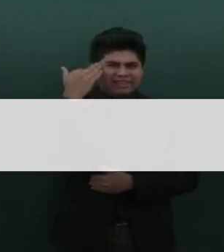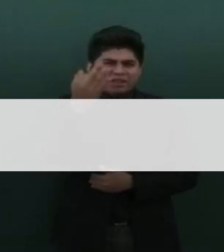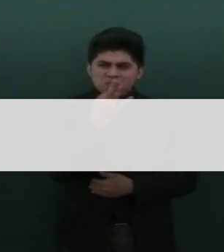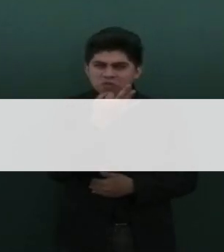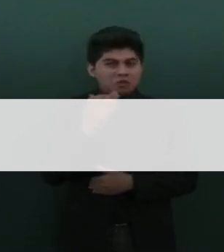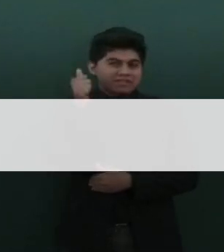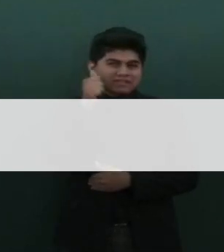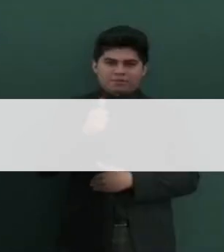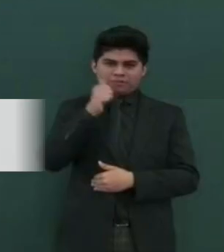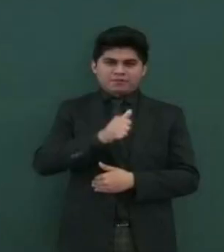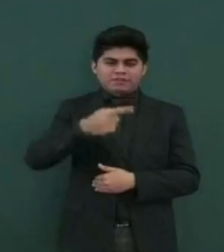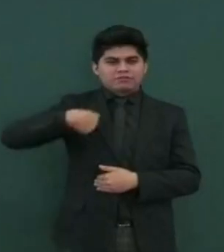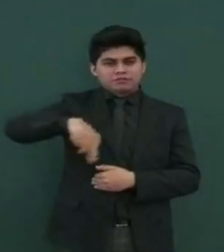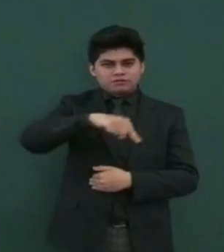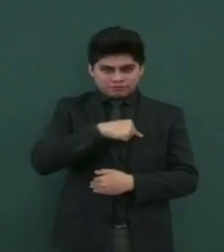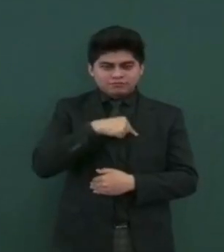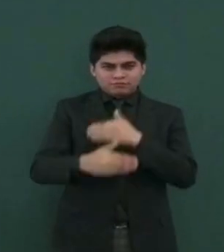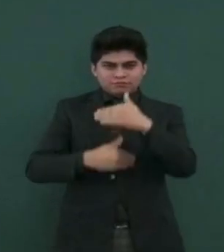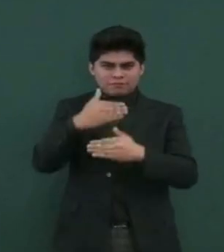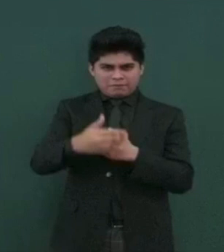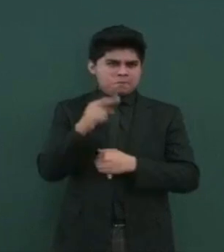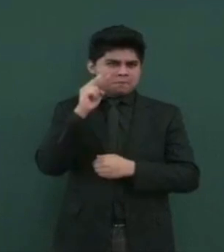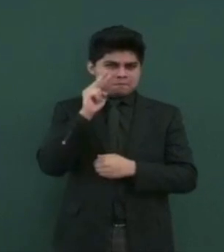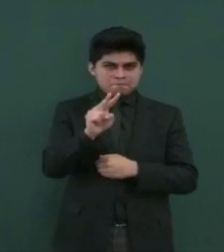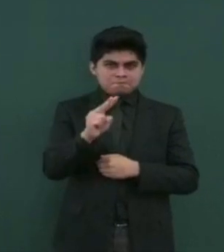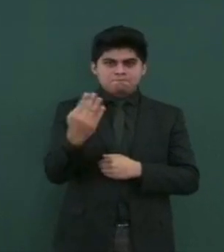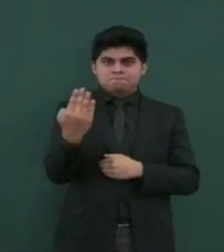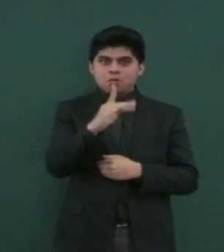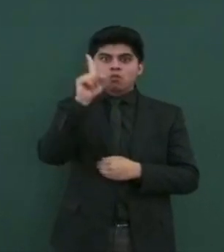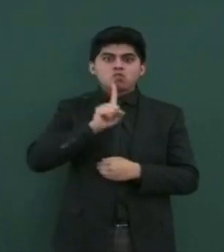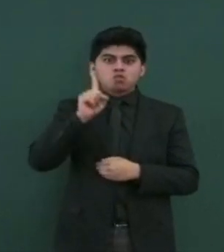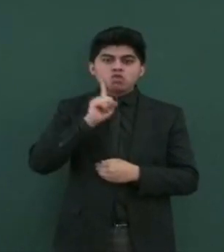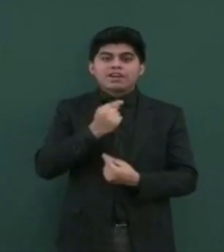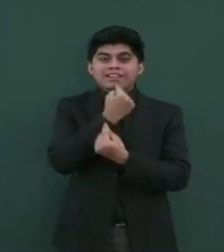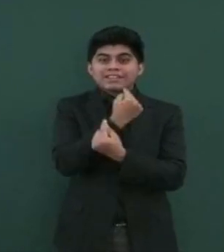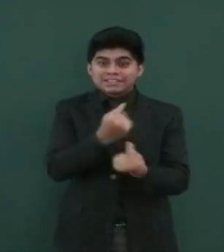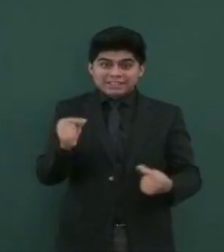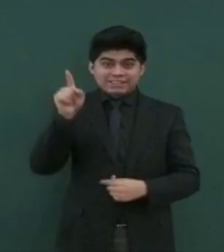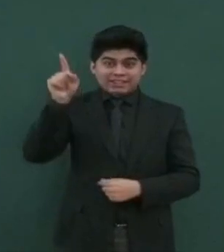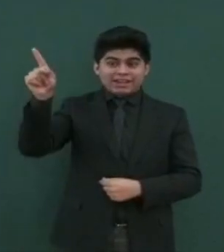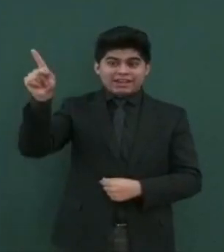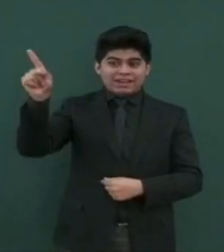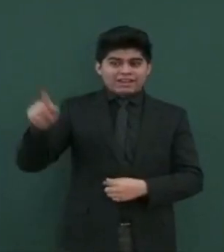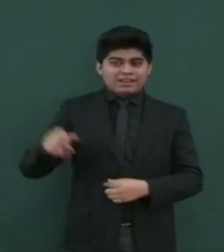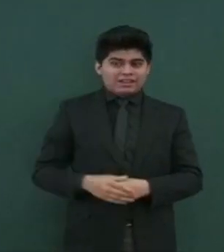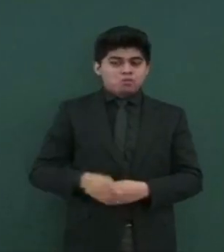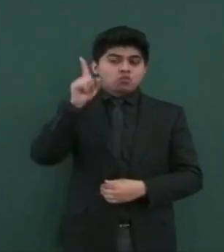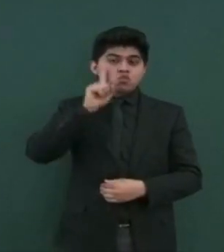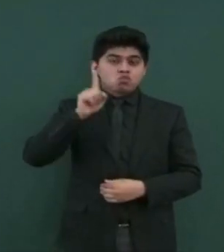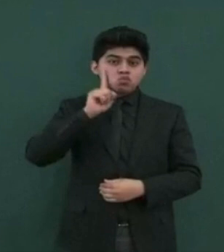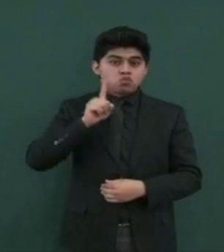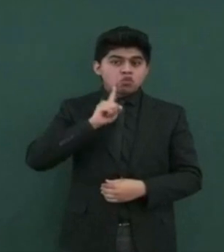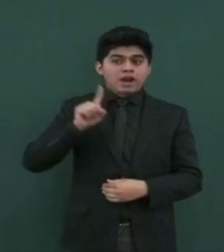sino veámonos en el espejo de las mujeres y las niñas de Afganistán. Veamos